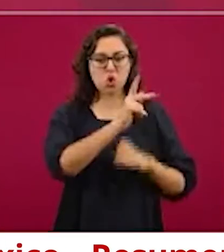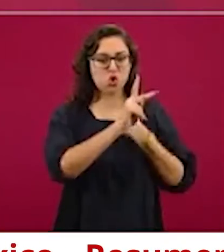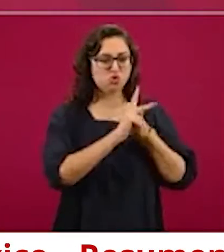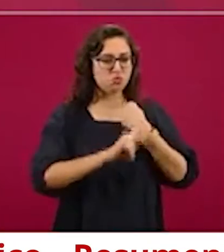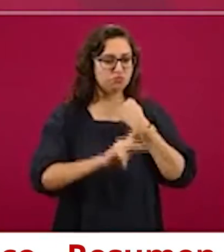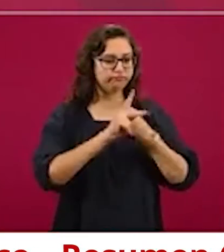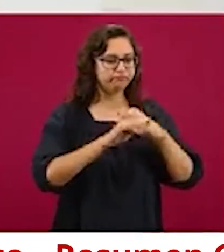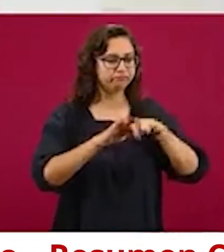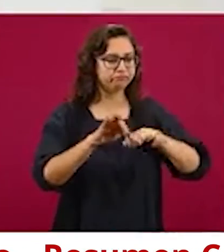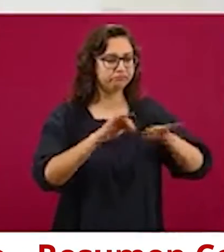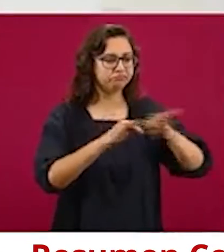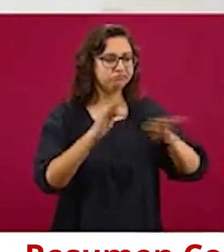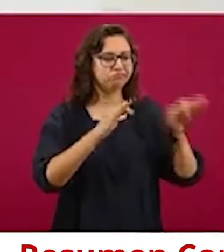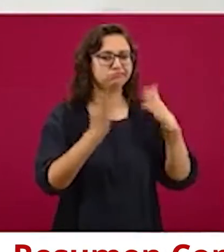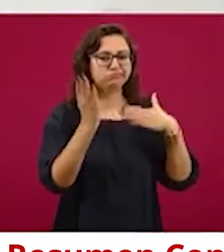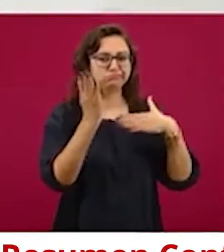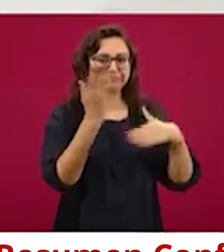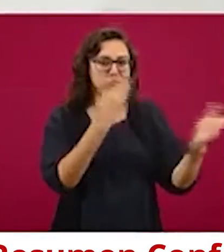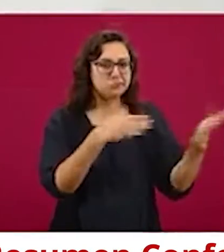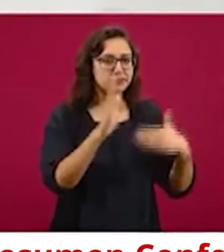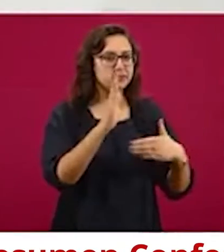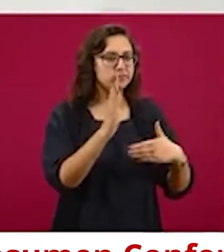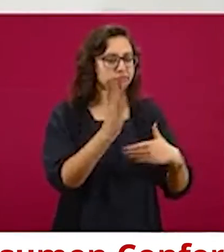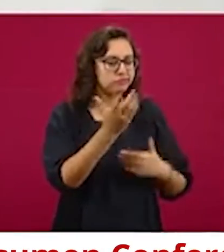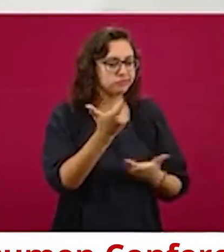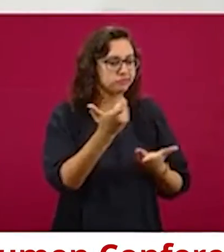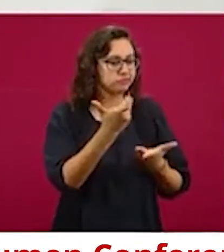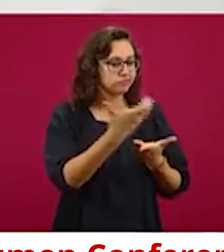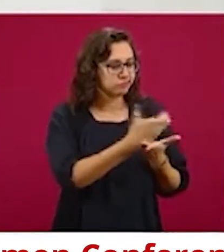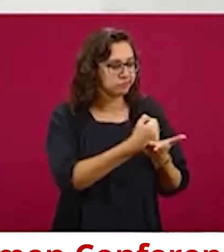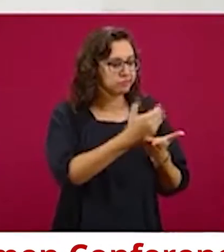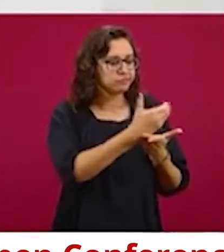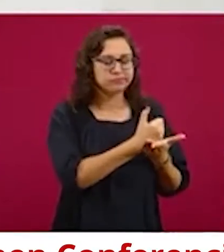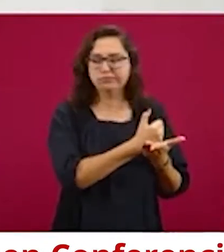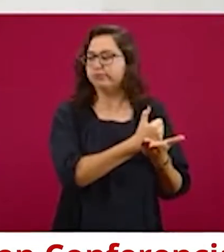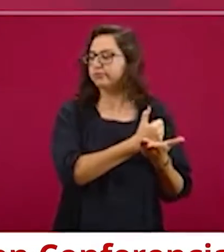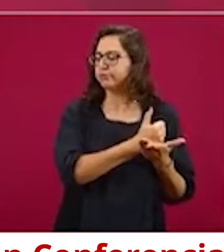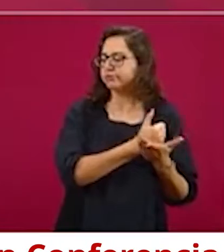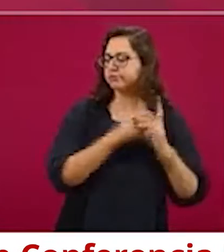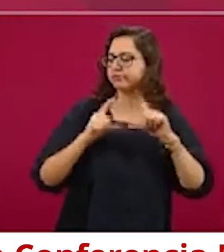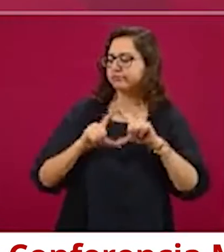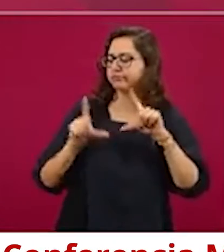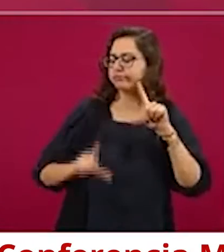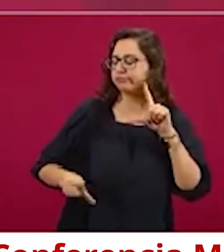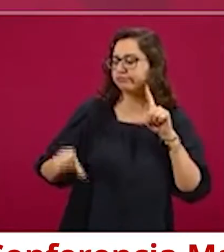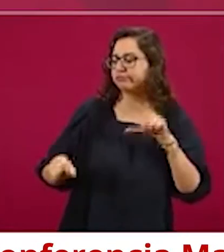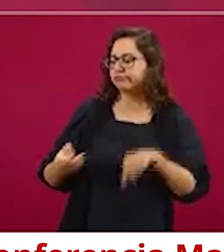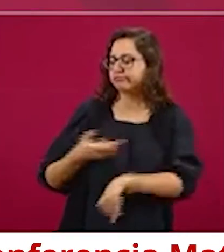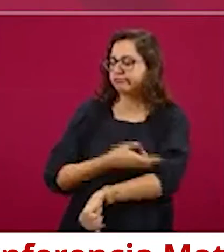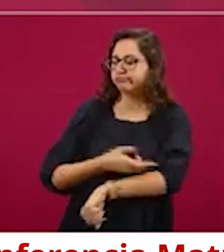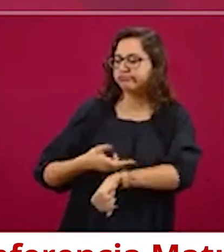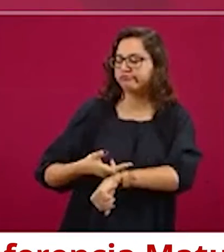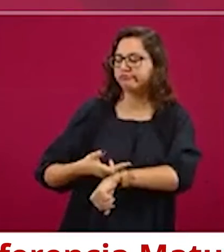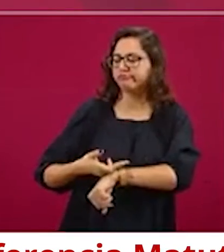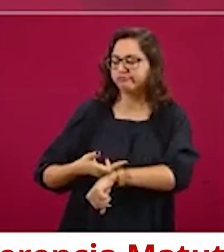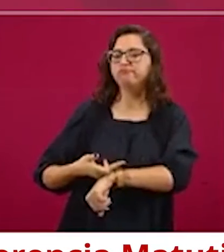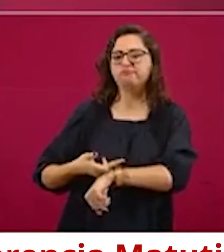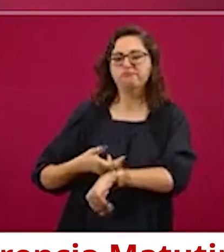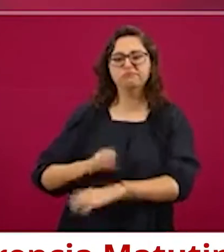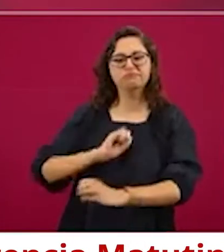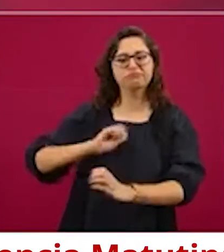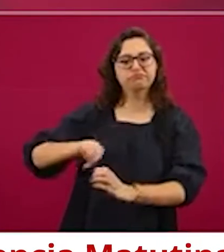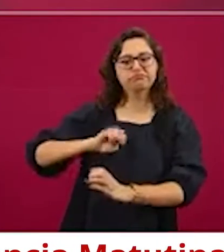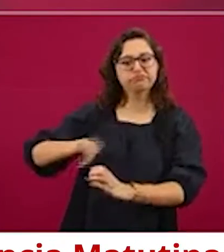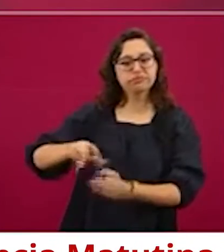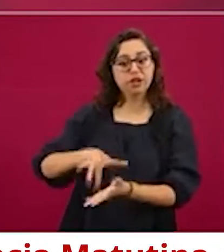adelante y ayudan a sus familiares en México. Entonces, por